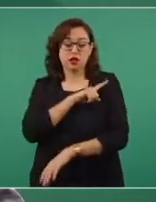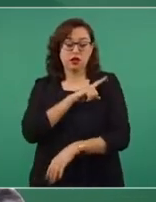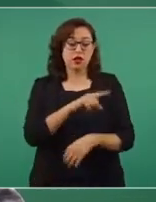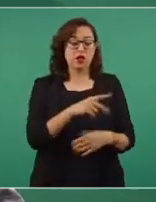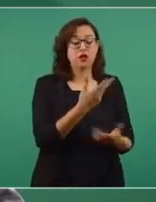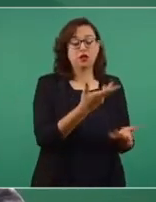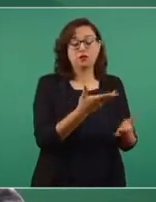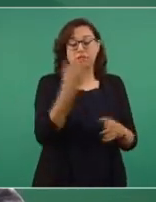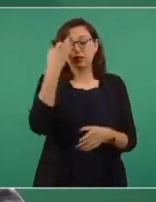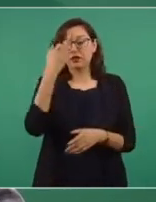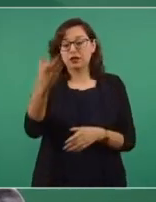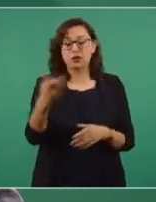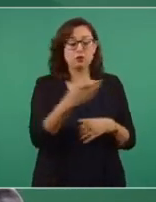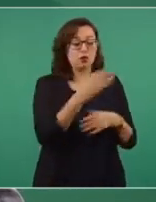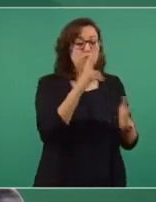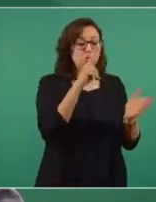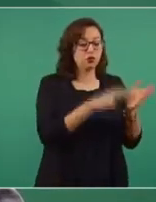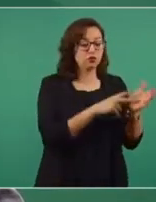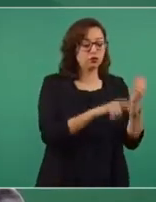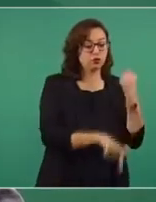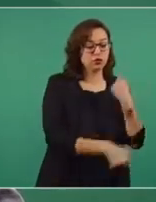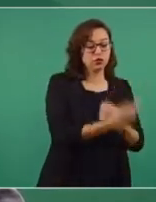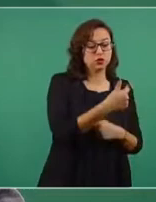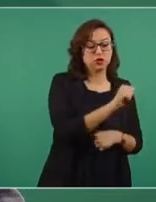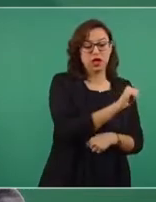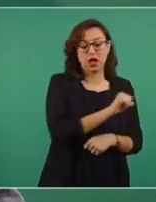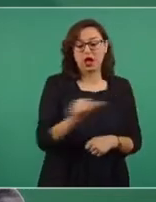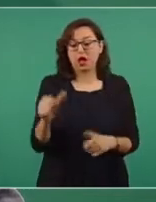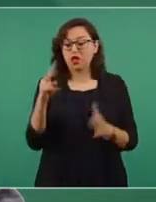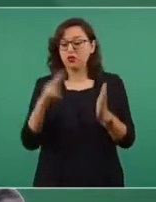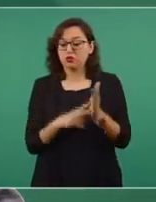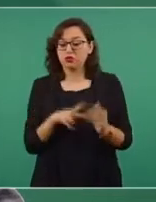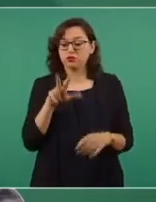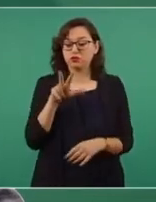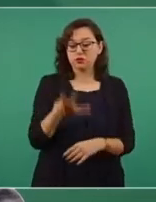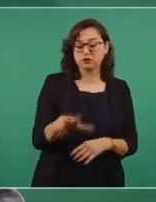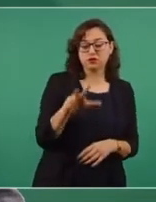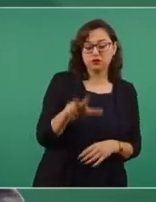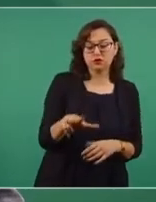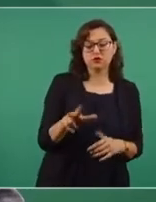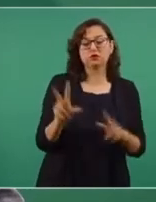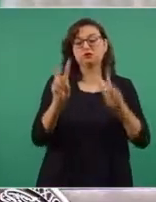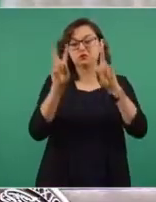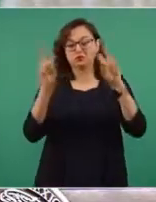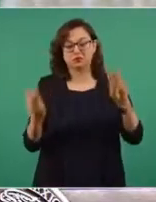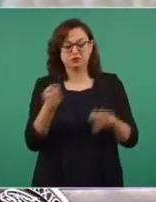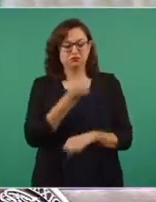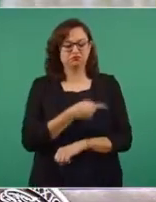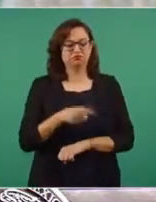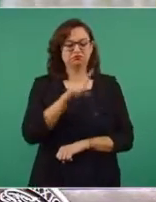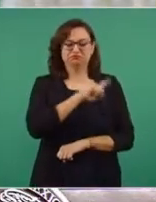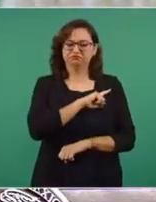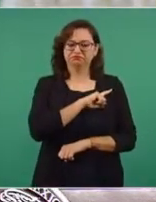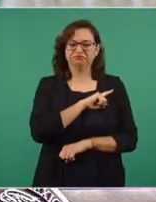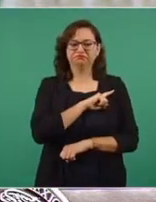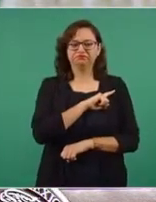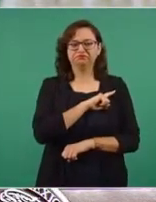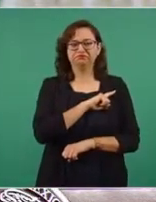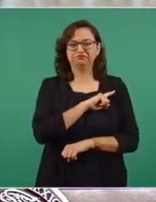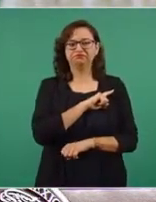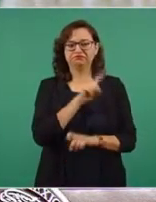2018. La historia de cuando la salud se veía como una mercancía y los